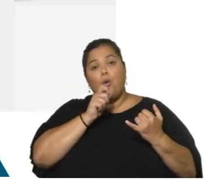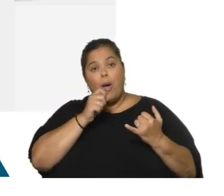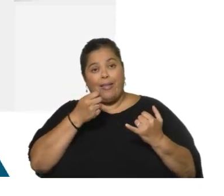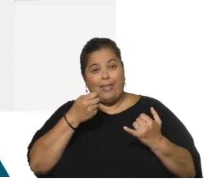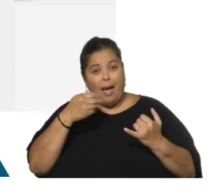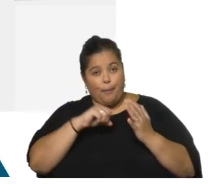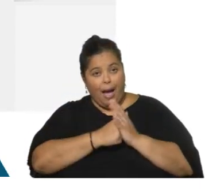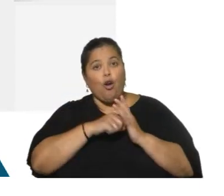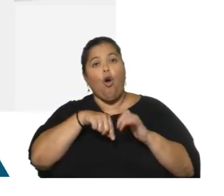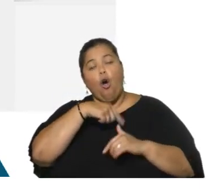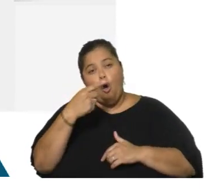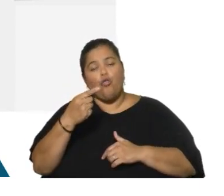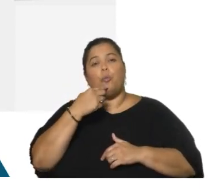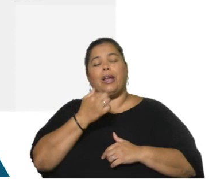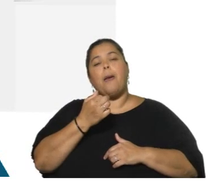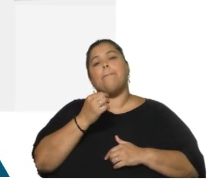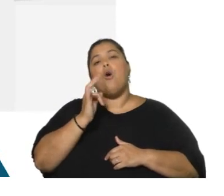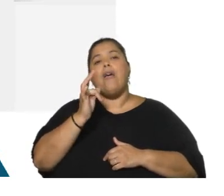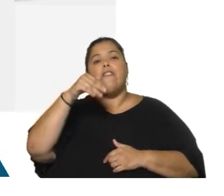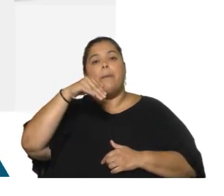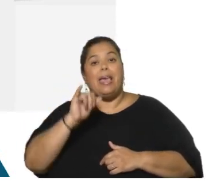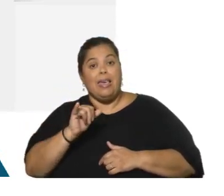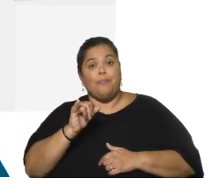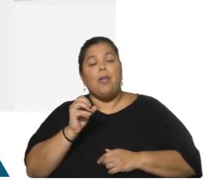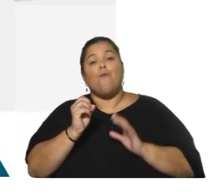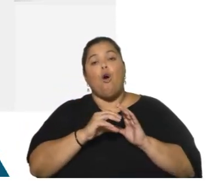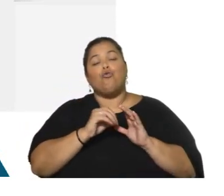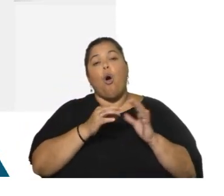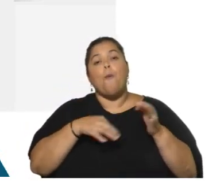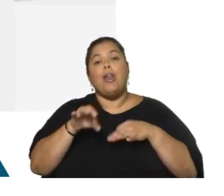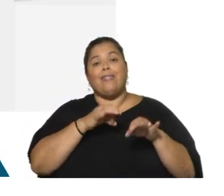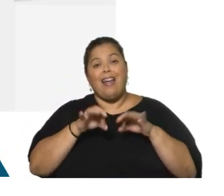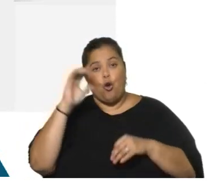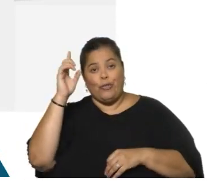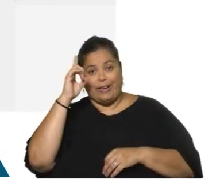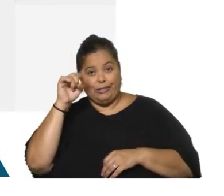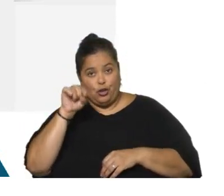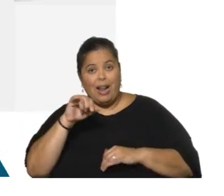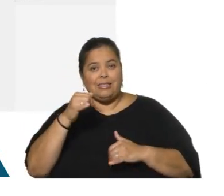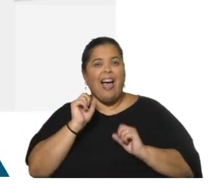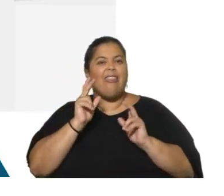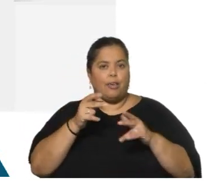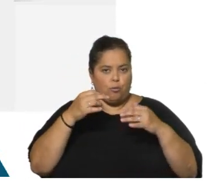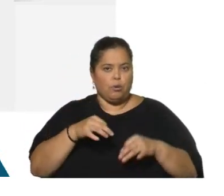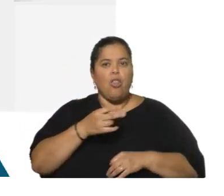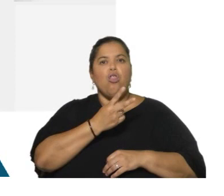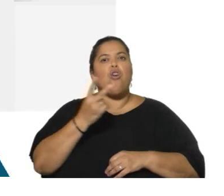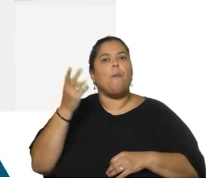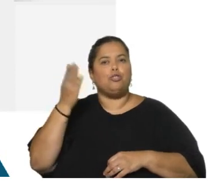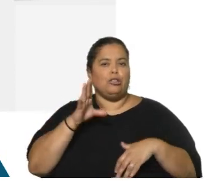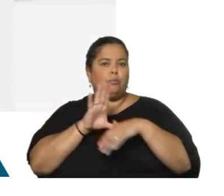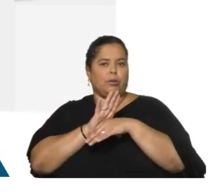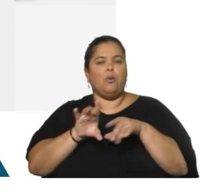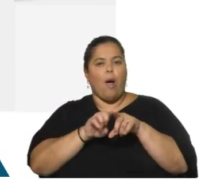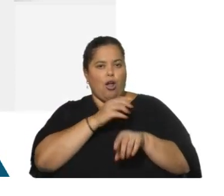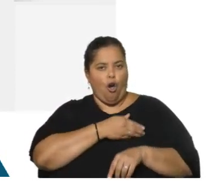organismos internacionales. El Fondo Monetario, que estuvo recientemente acá en nuestro país, una delegación, ya ajustó medianamente a lo que piensa el gobierno. El